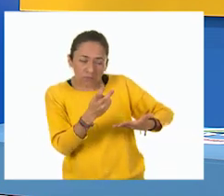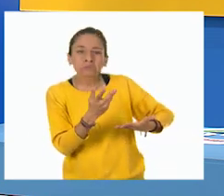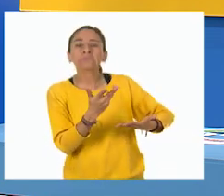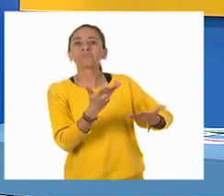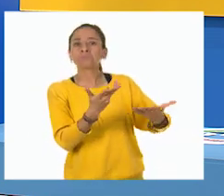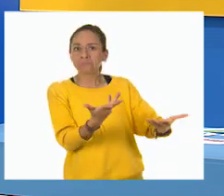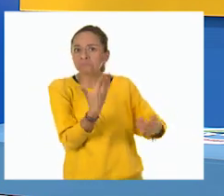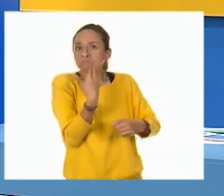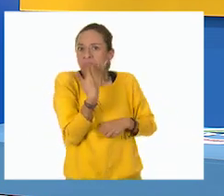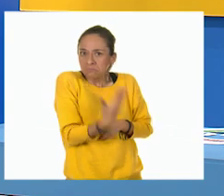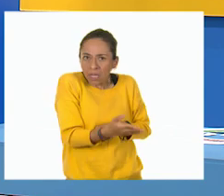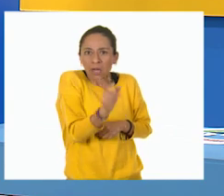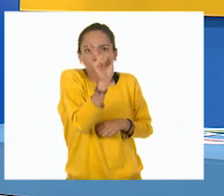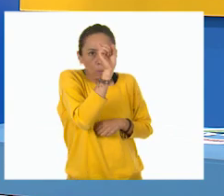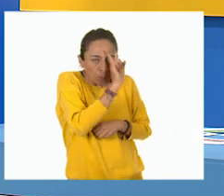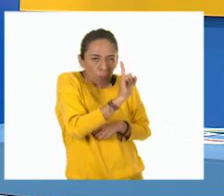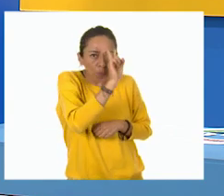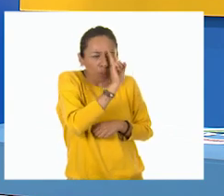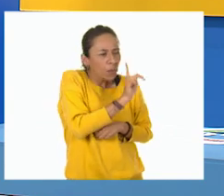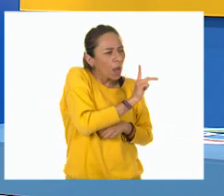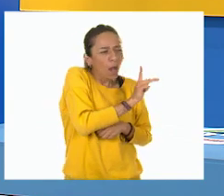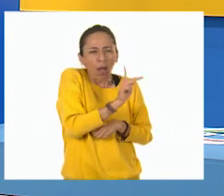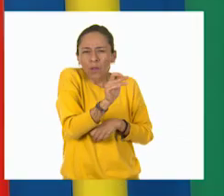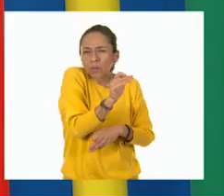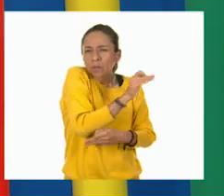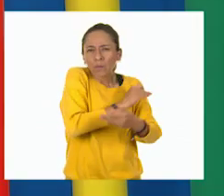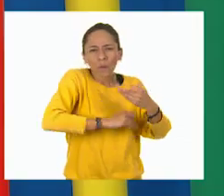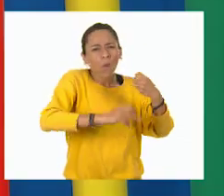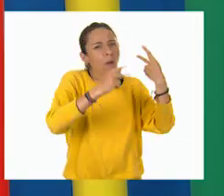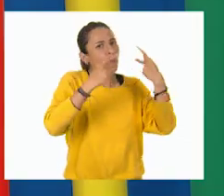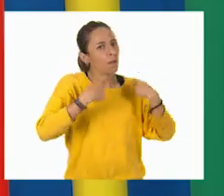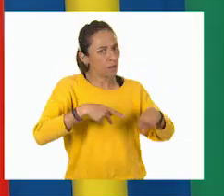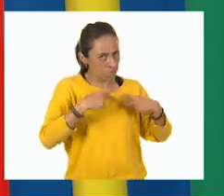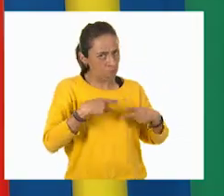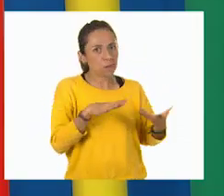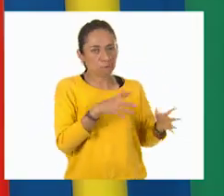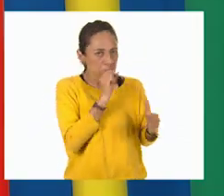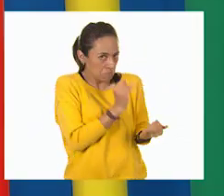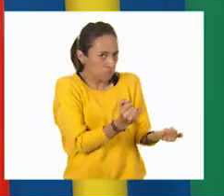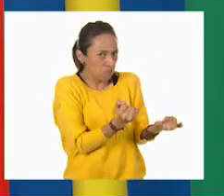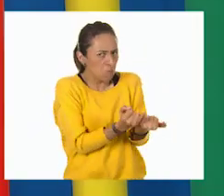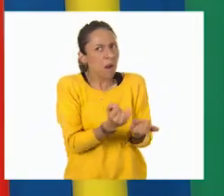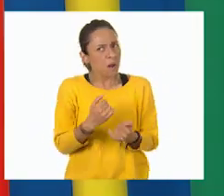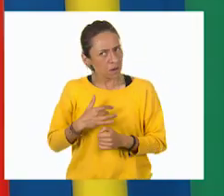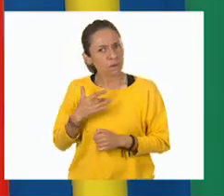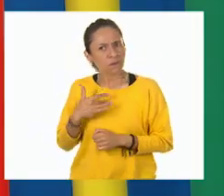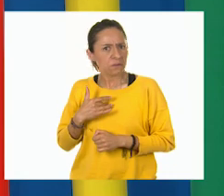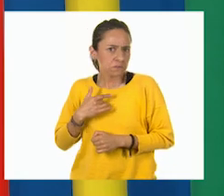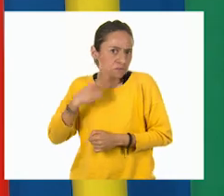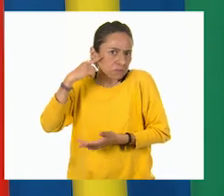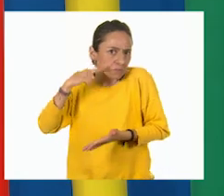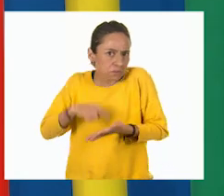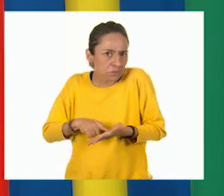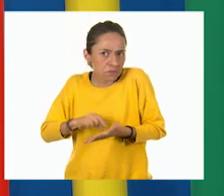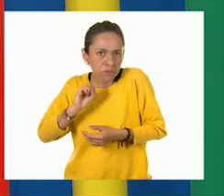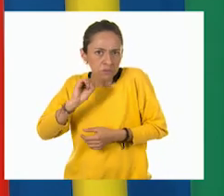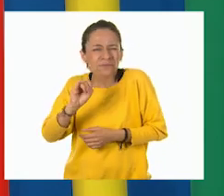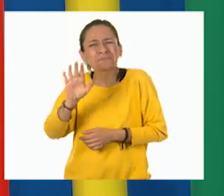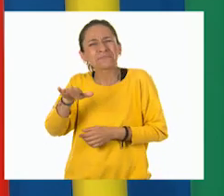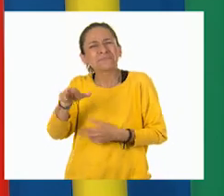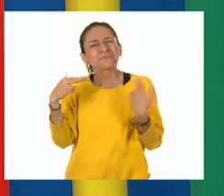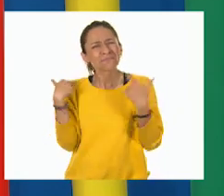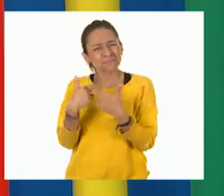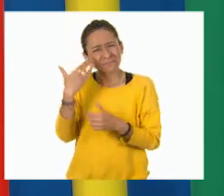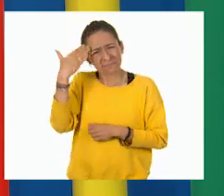recomienda casi a todas las personas. Sí, yo también lo creo, pero ¿sabes qué, maestro? A mí se me hace muy